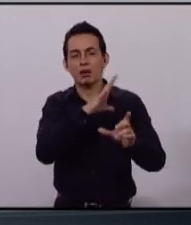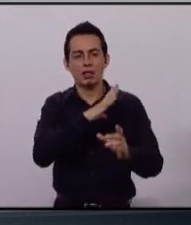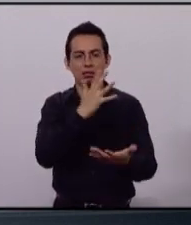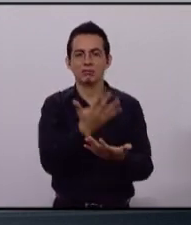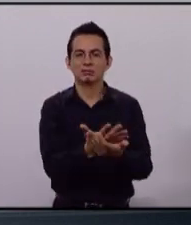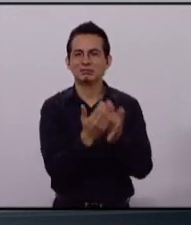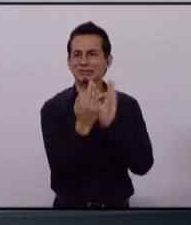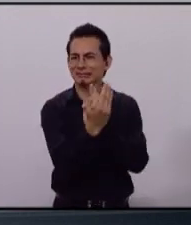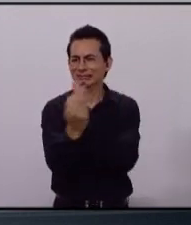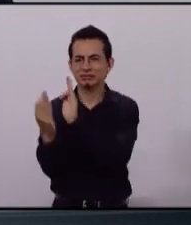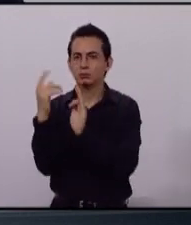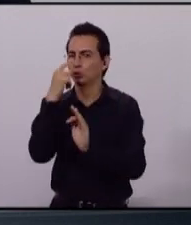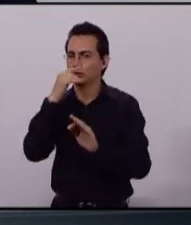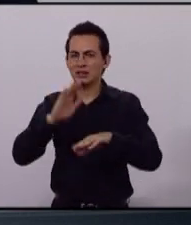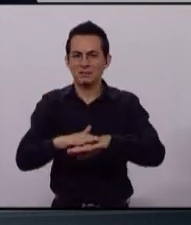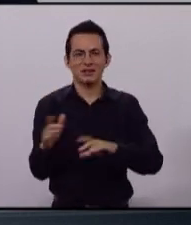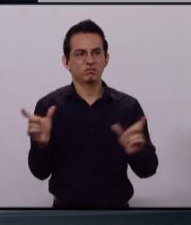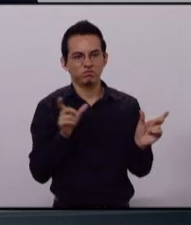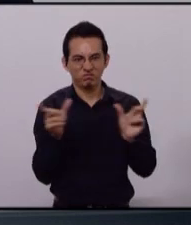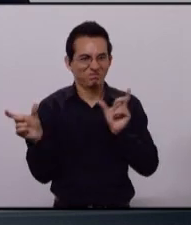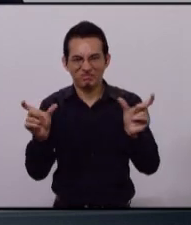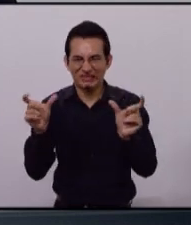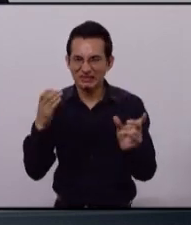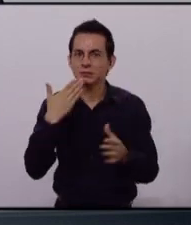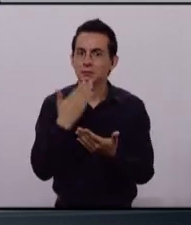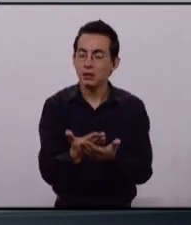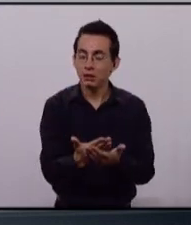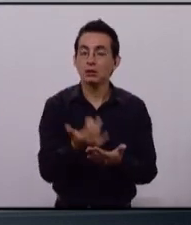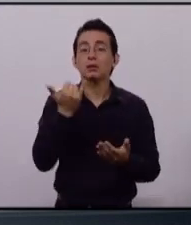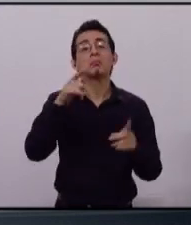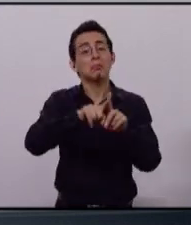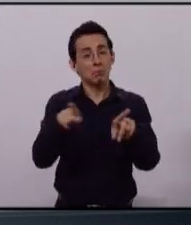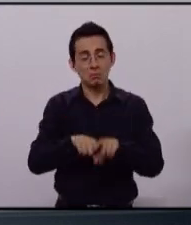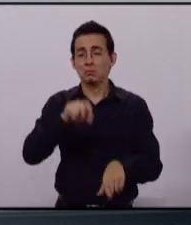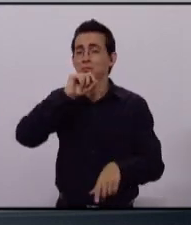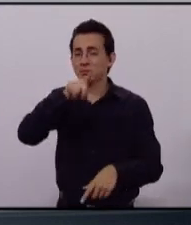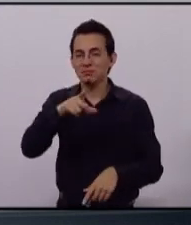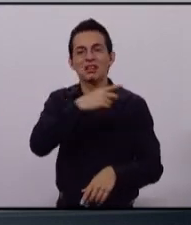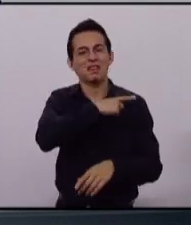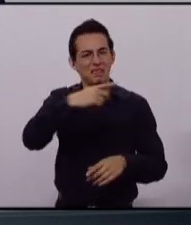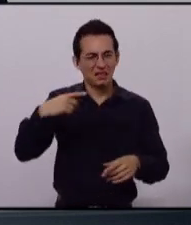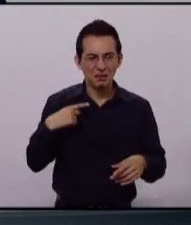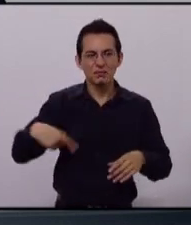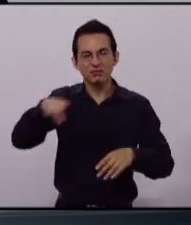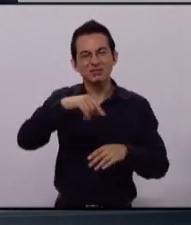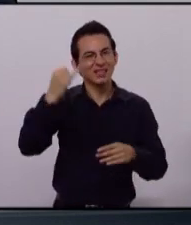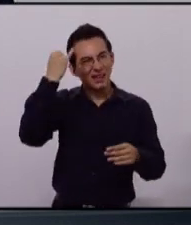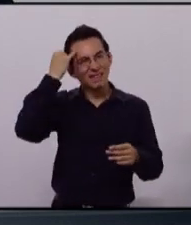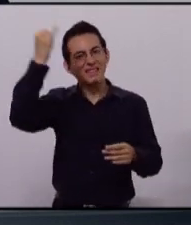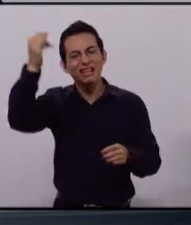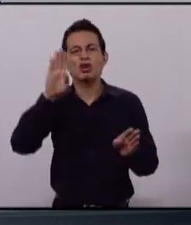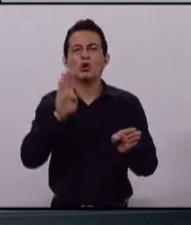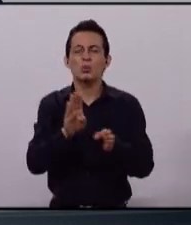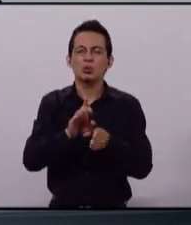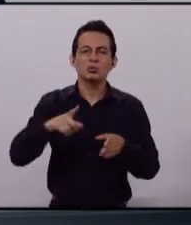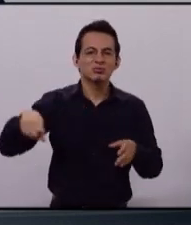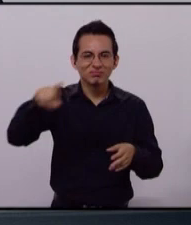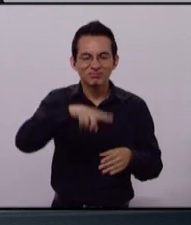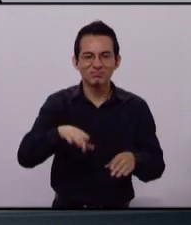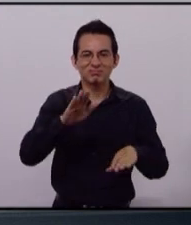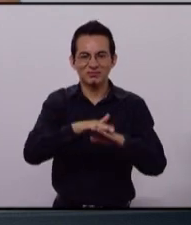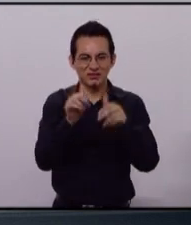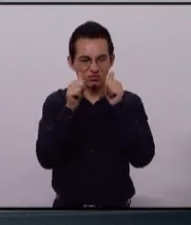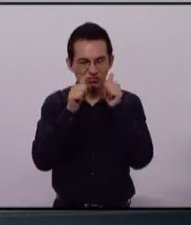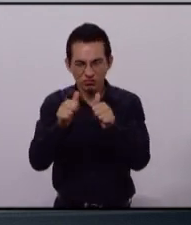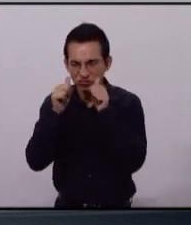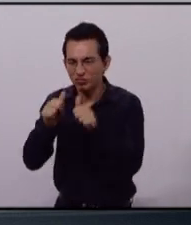cualquier ciudadano. Tenemos que también implementar un sistema de prevención, de generar espacios públicos en las colonias